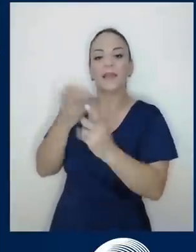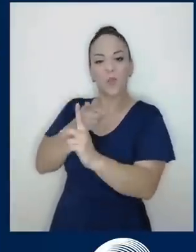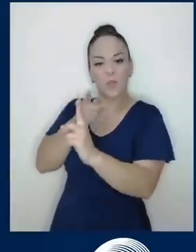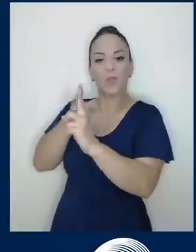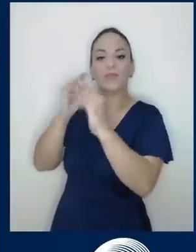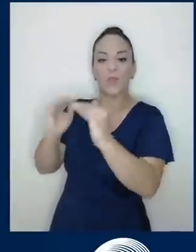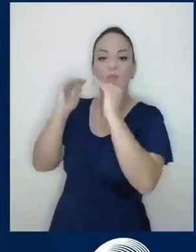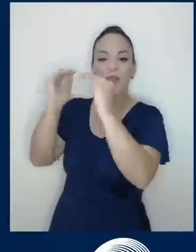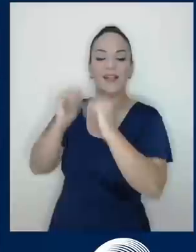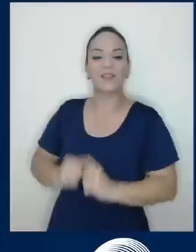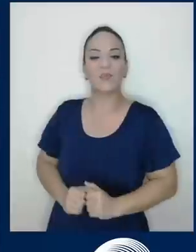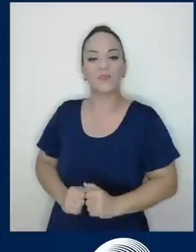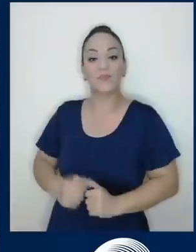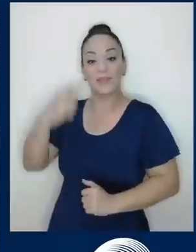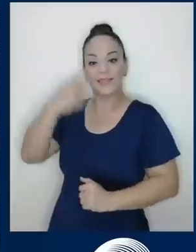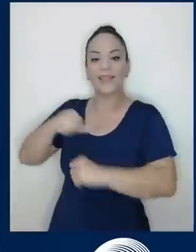arquitecta.